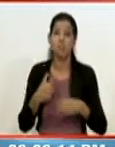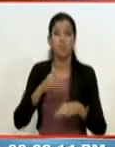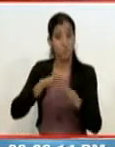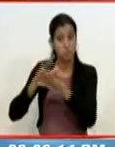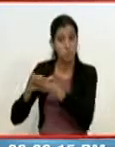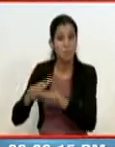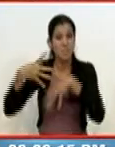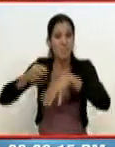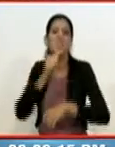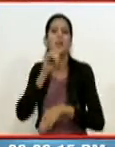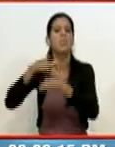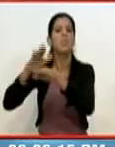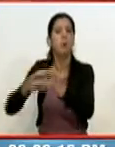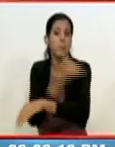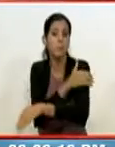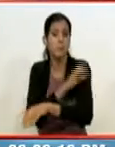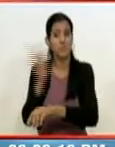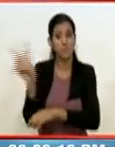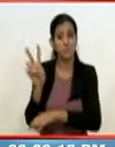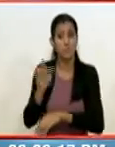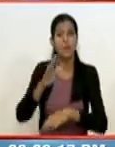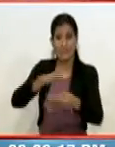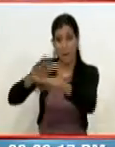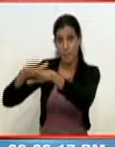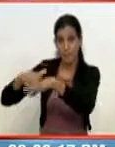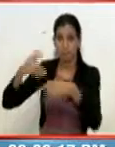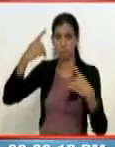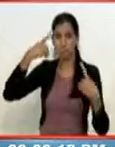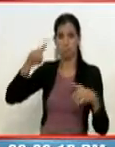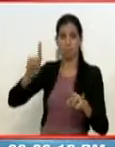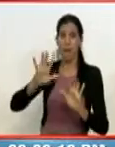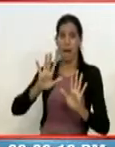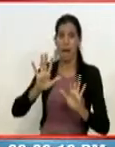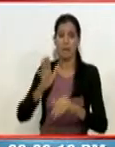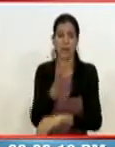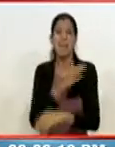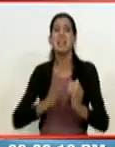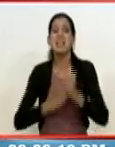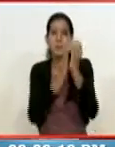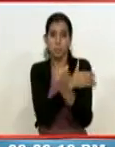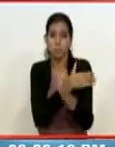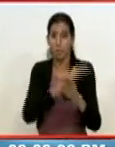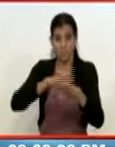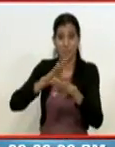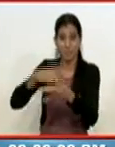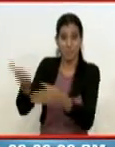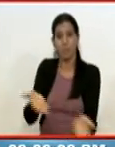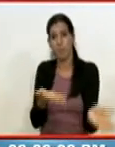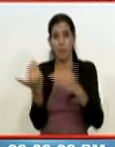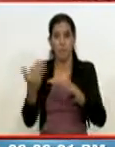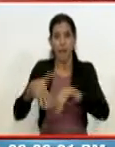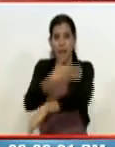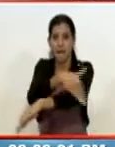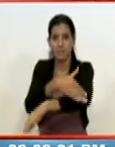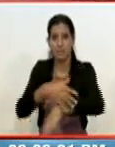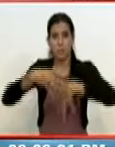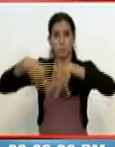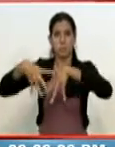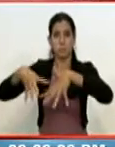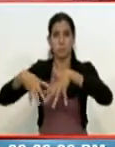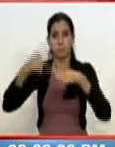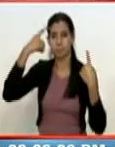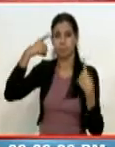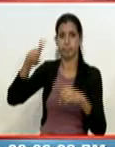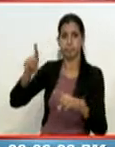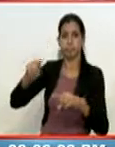venezolana. Solo convocados, porque una vez que el llamado flameó, los hijos del ciudadano común asumieron el conflicto,